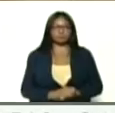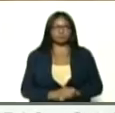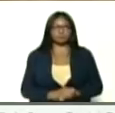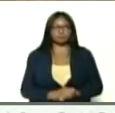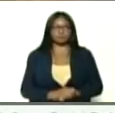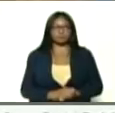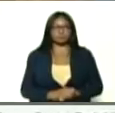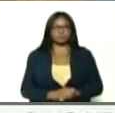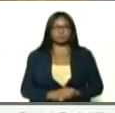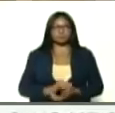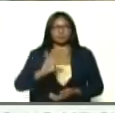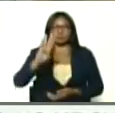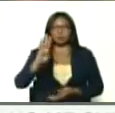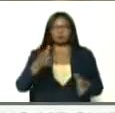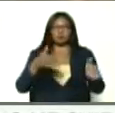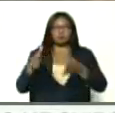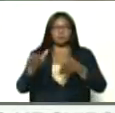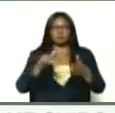4 de marzo,